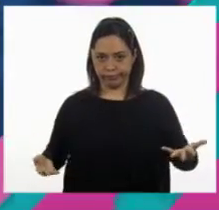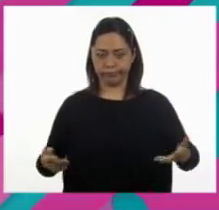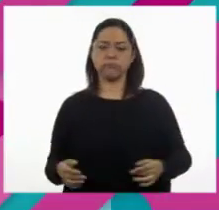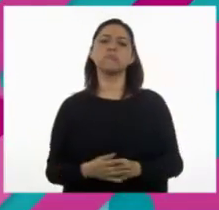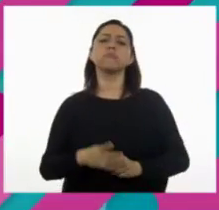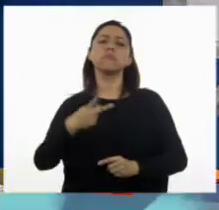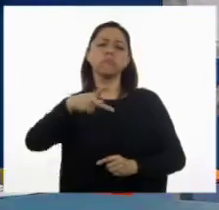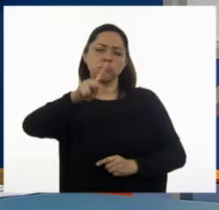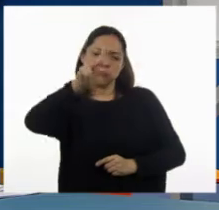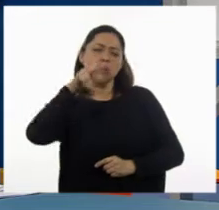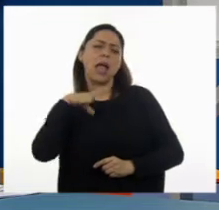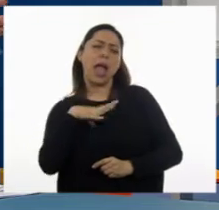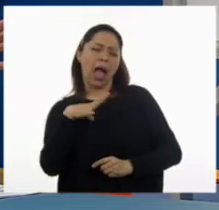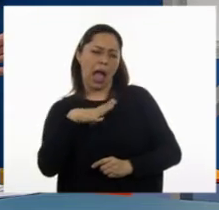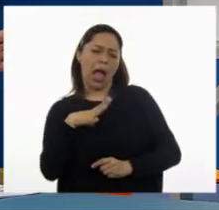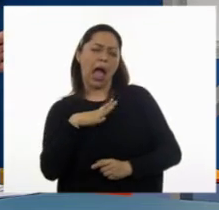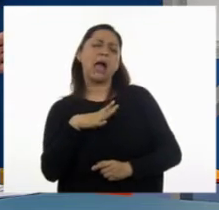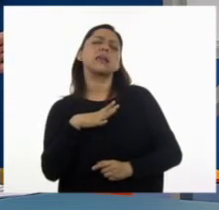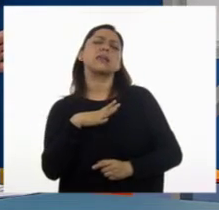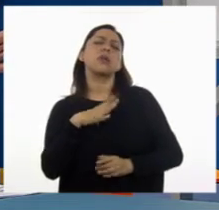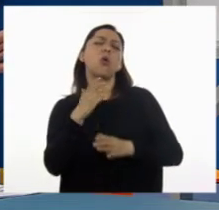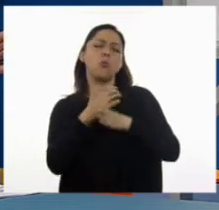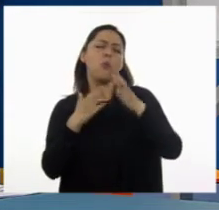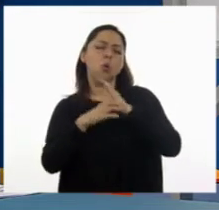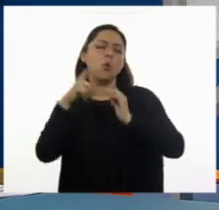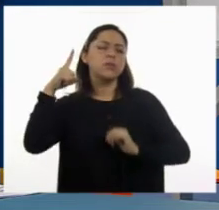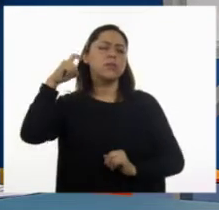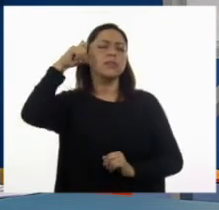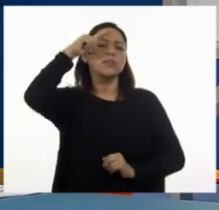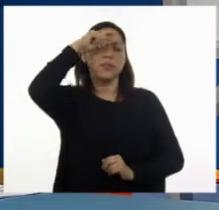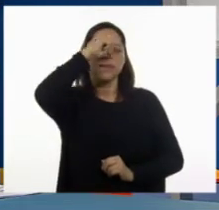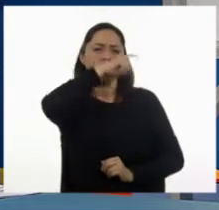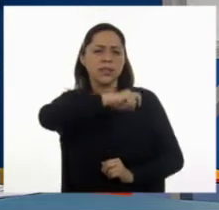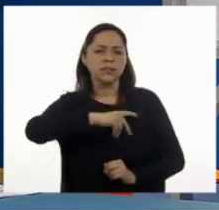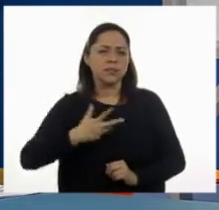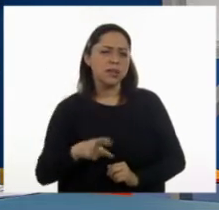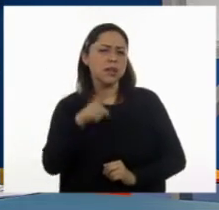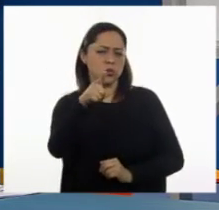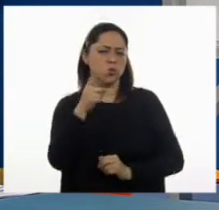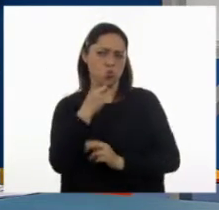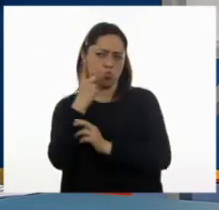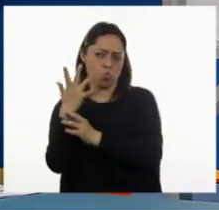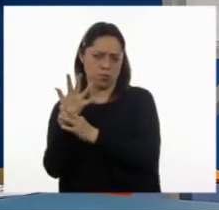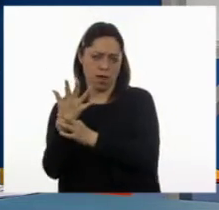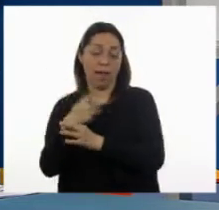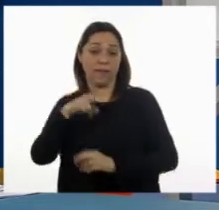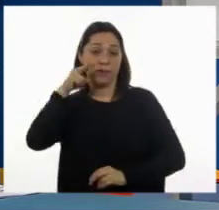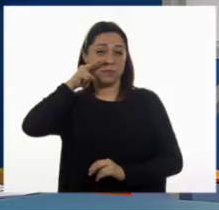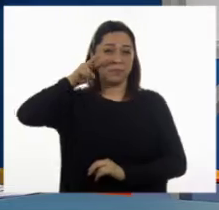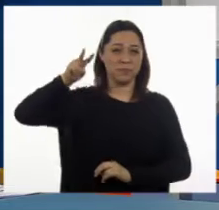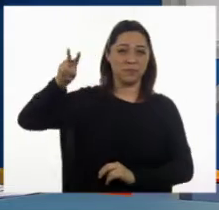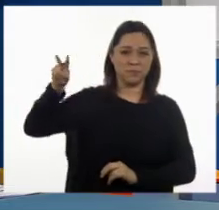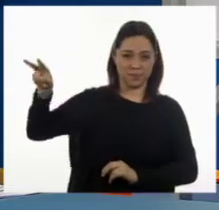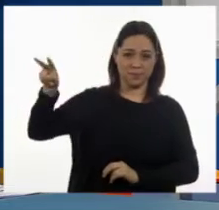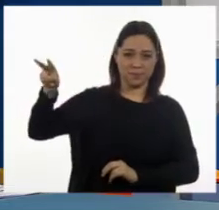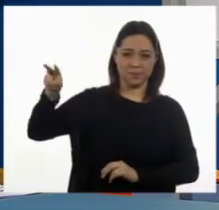dificultades adicionales a las que tú ya mencionaste. De hecho, en la pantalla van a aparecer unos planos de dos teatros muy